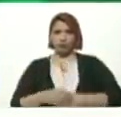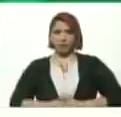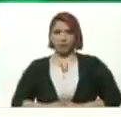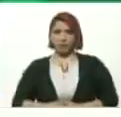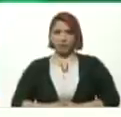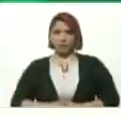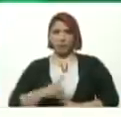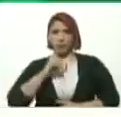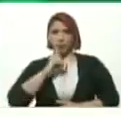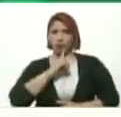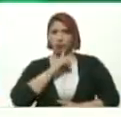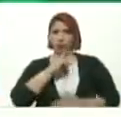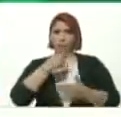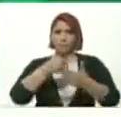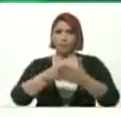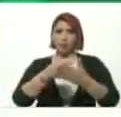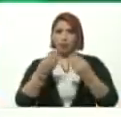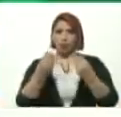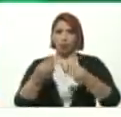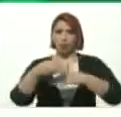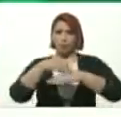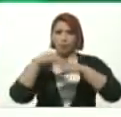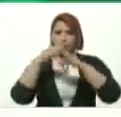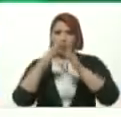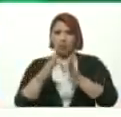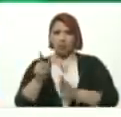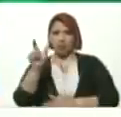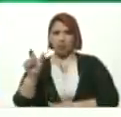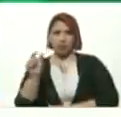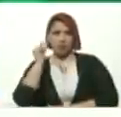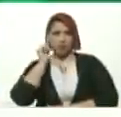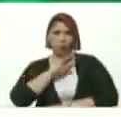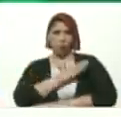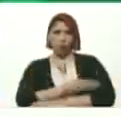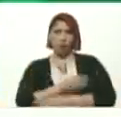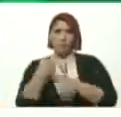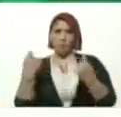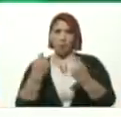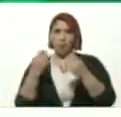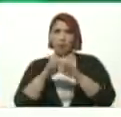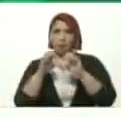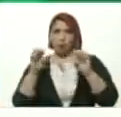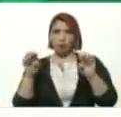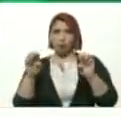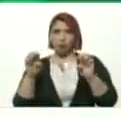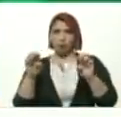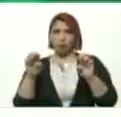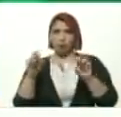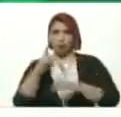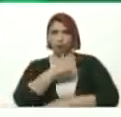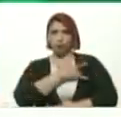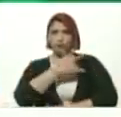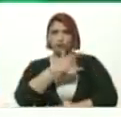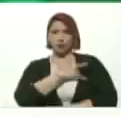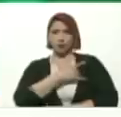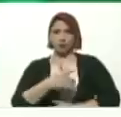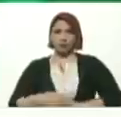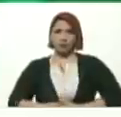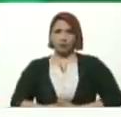nombrado Como ministra Del poder popular Para la educación Universitaria